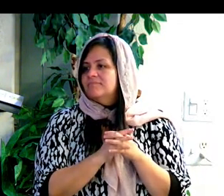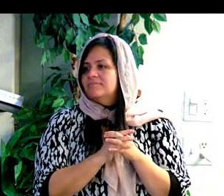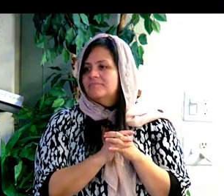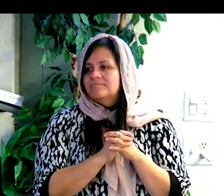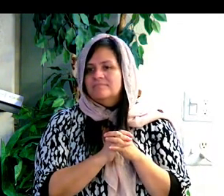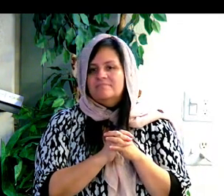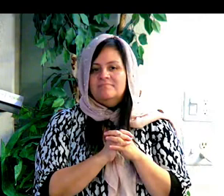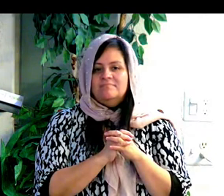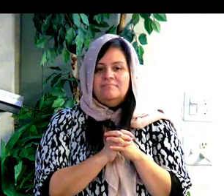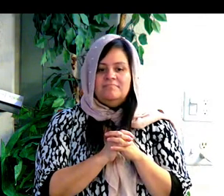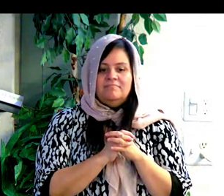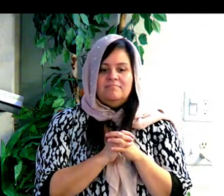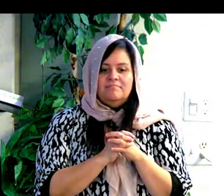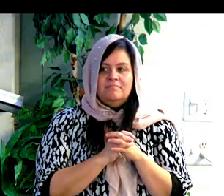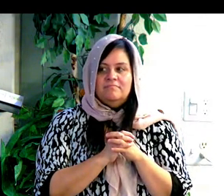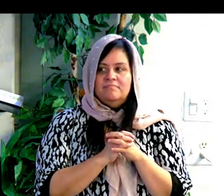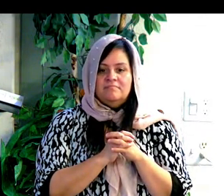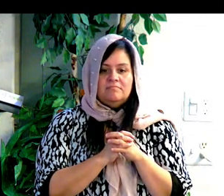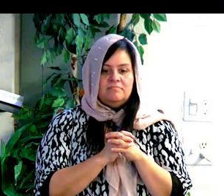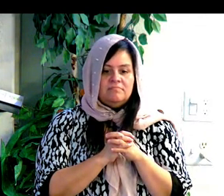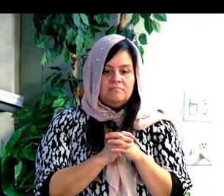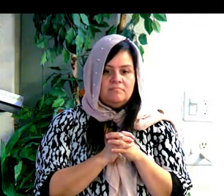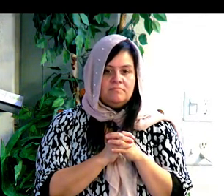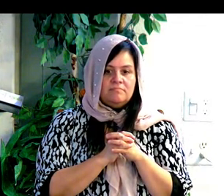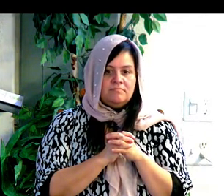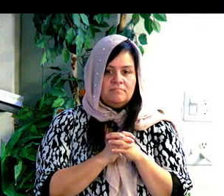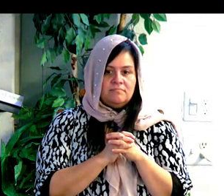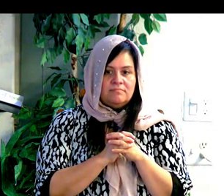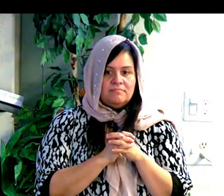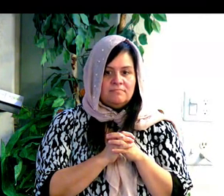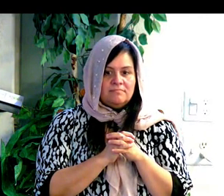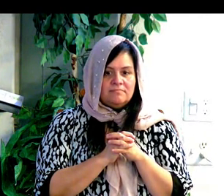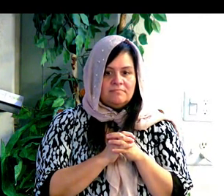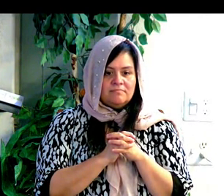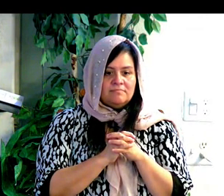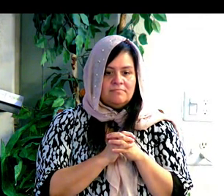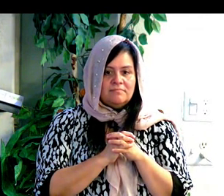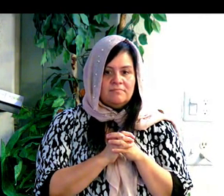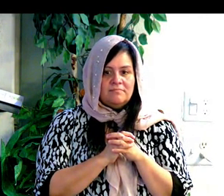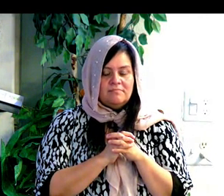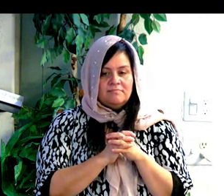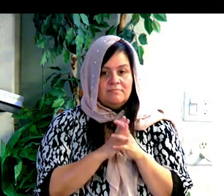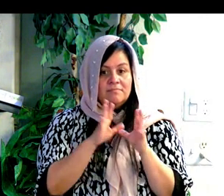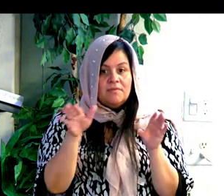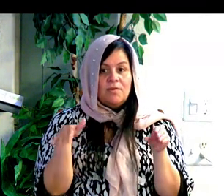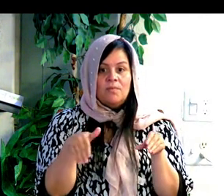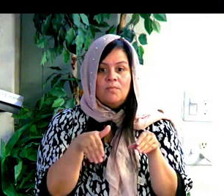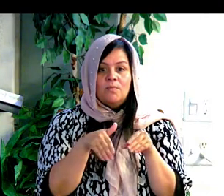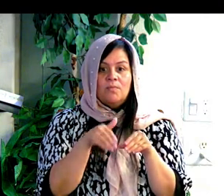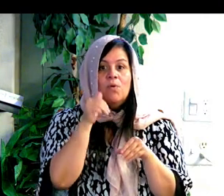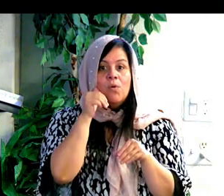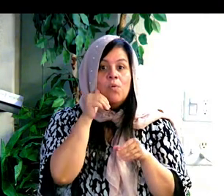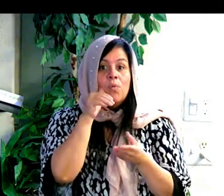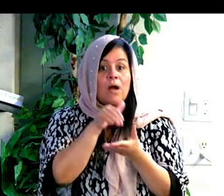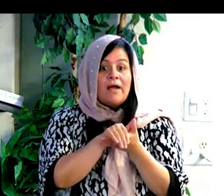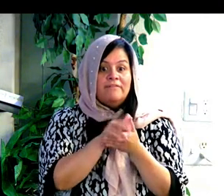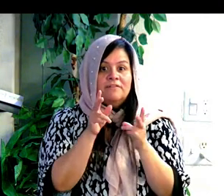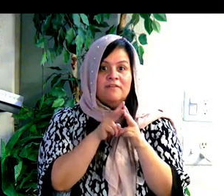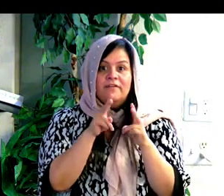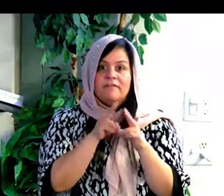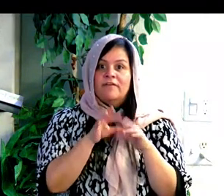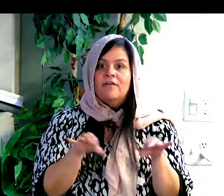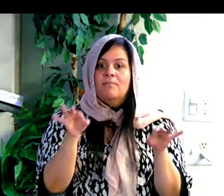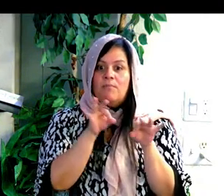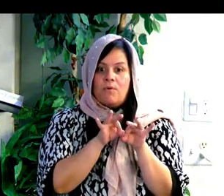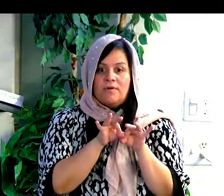the bride is so important. La novia es tan importante. You know, it